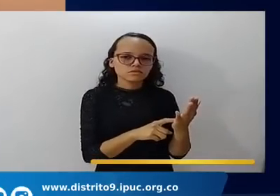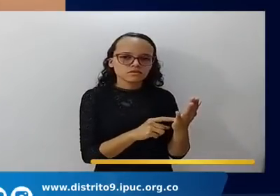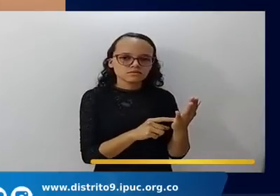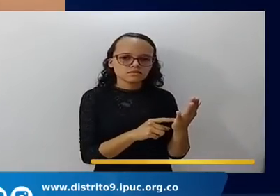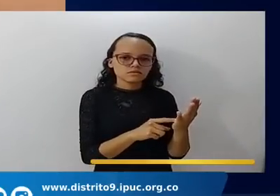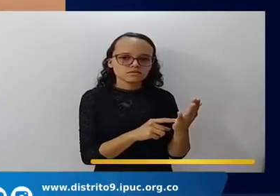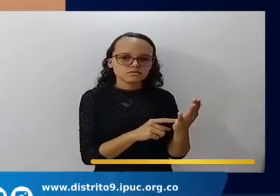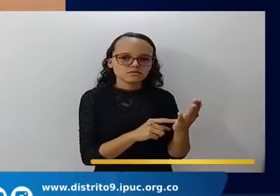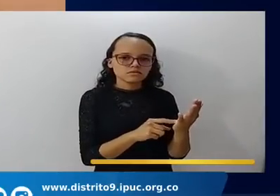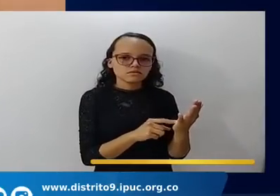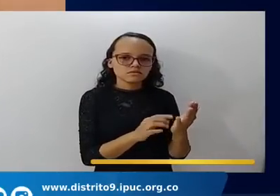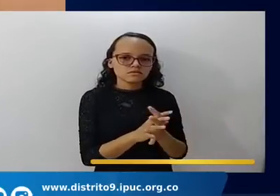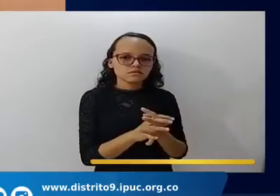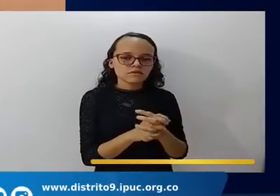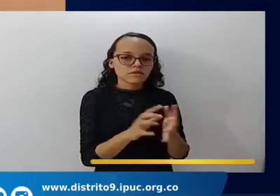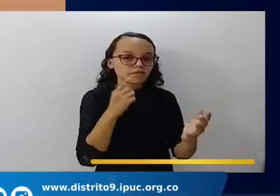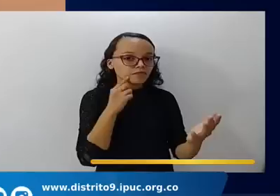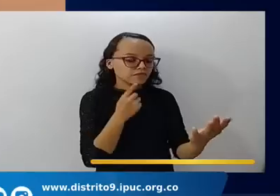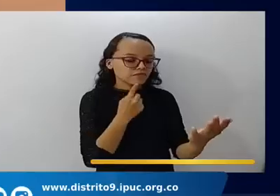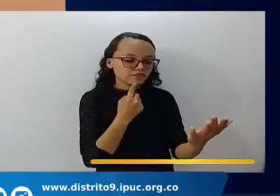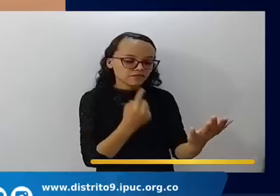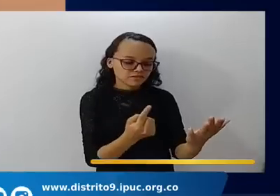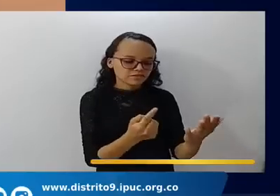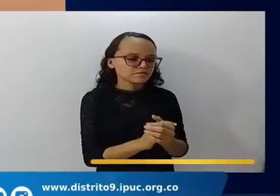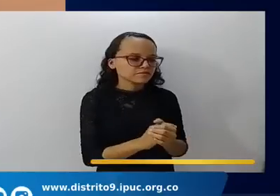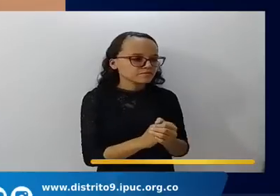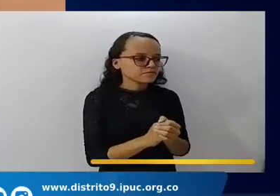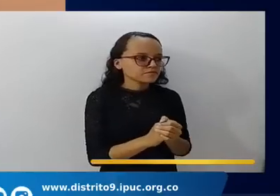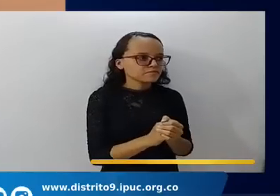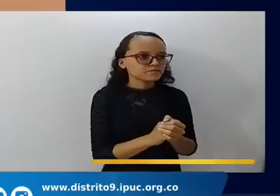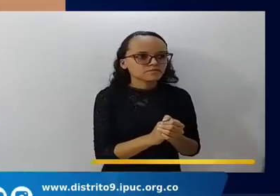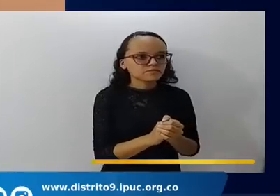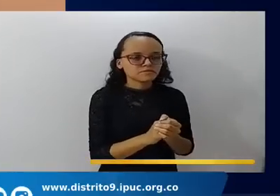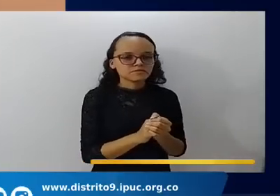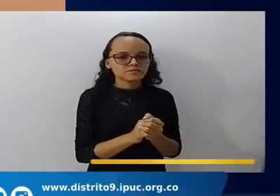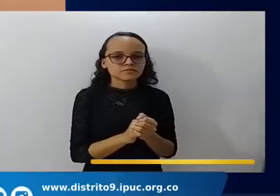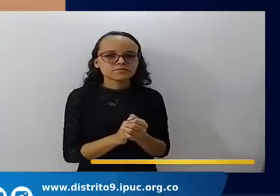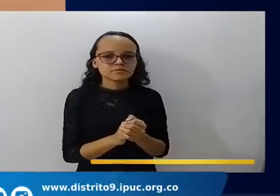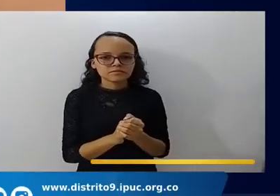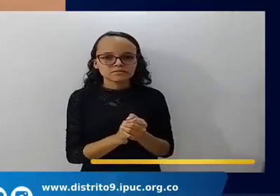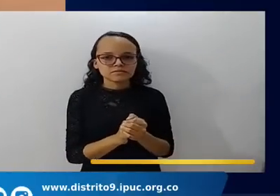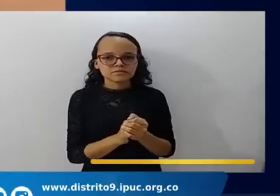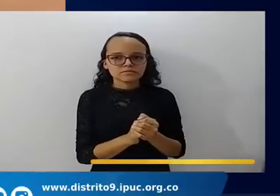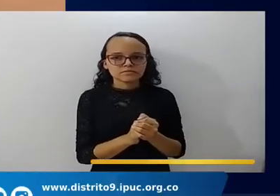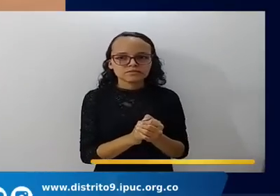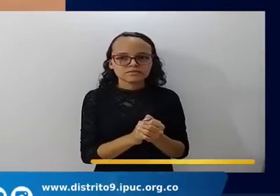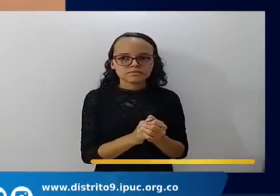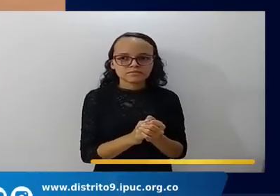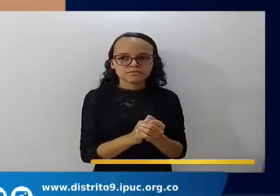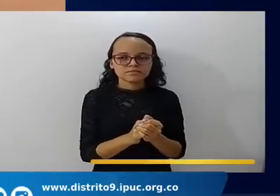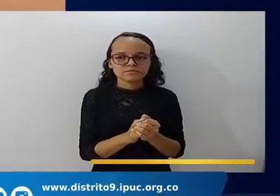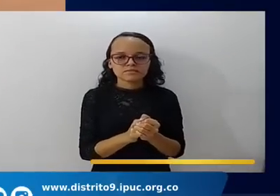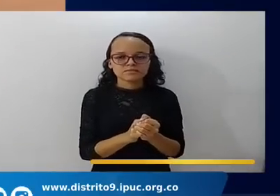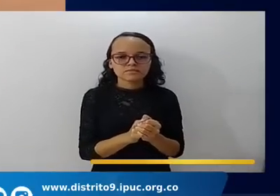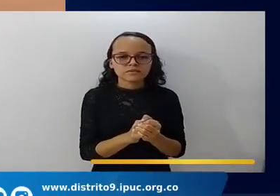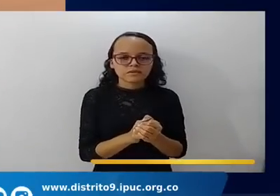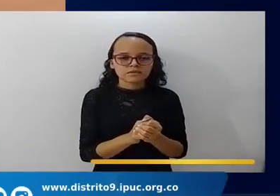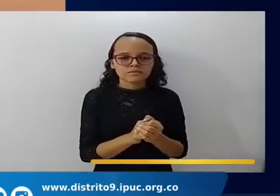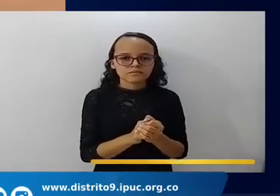Y dice de la siguiente manera, la bendita palabra del Señor.